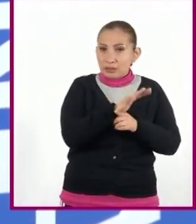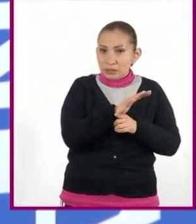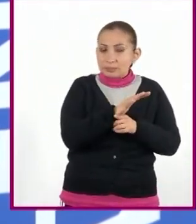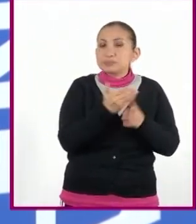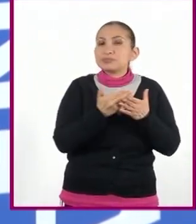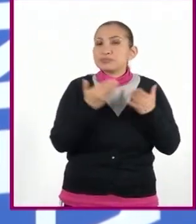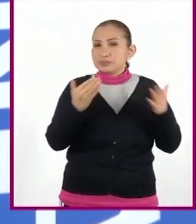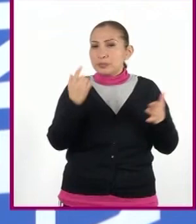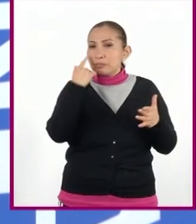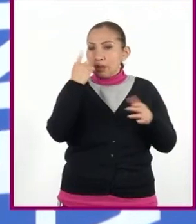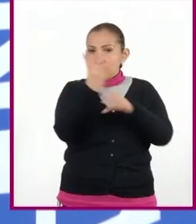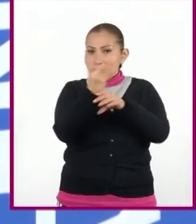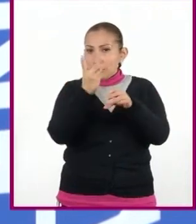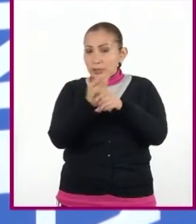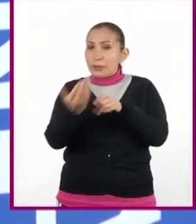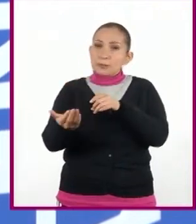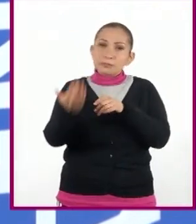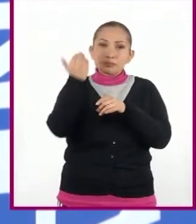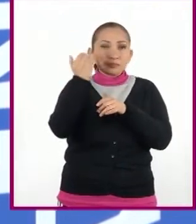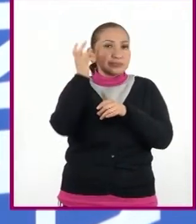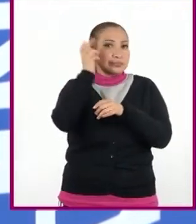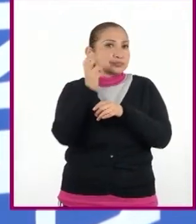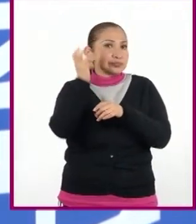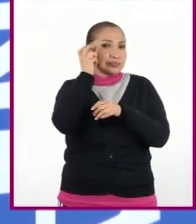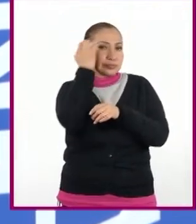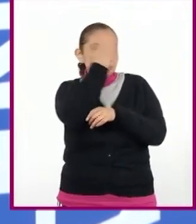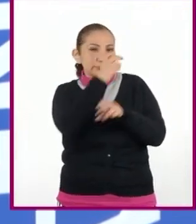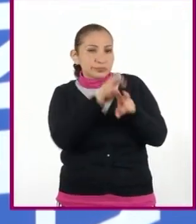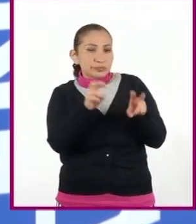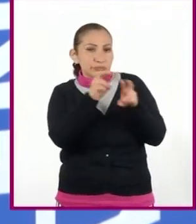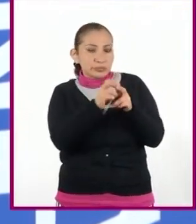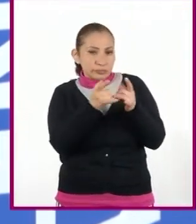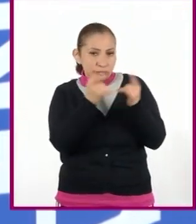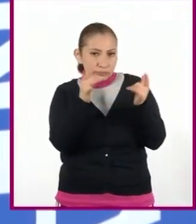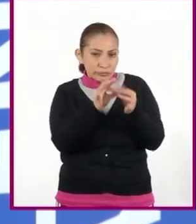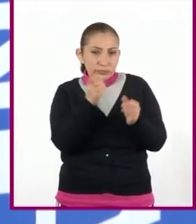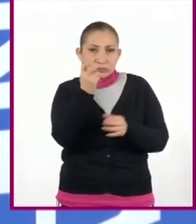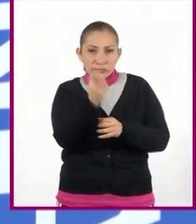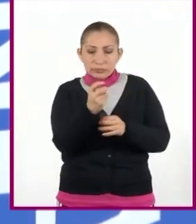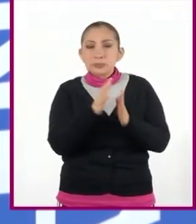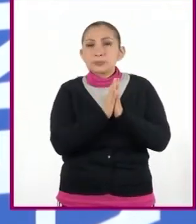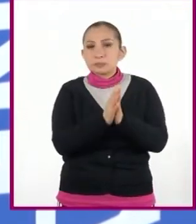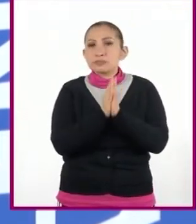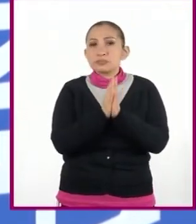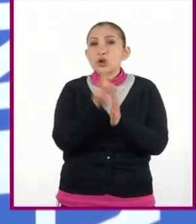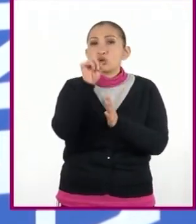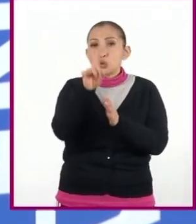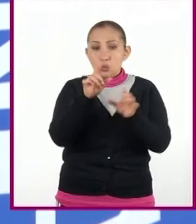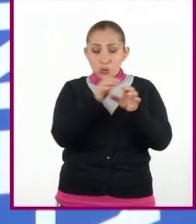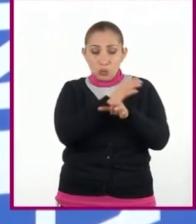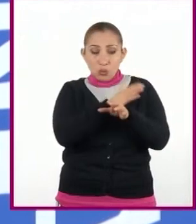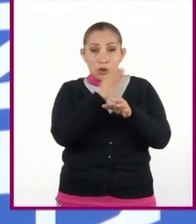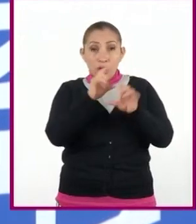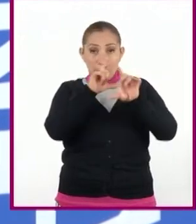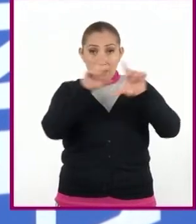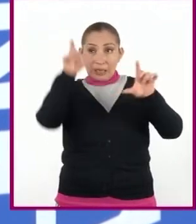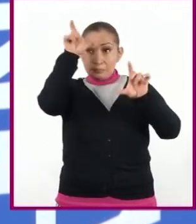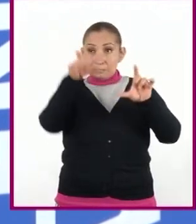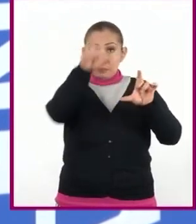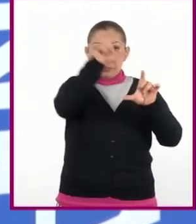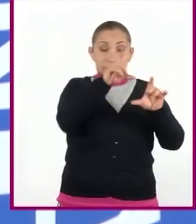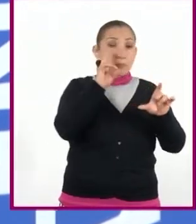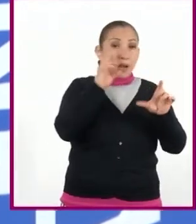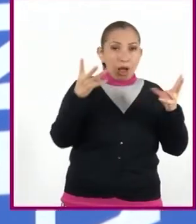Ahora, les invito a que me acompañen a escuchar y analizar un cuento. Para ello, por favor, tracen una tabla como la siguiente